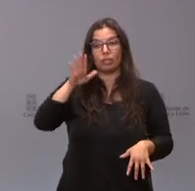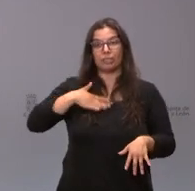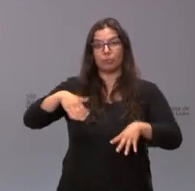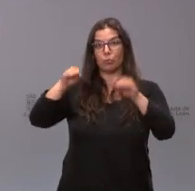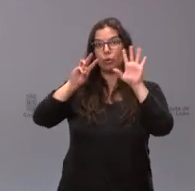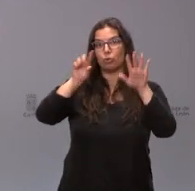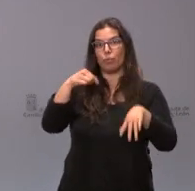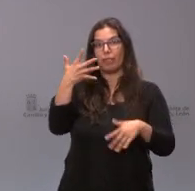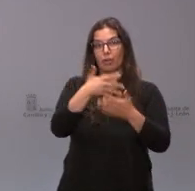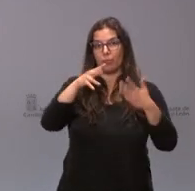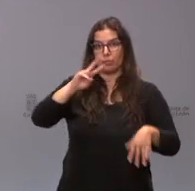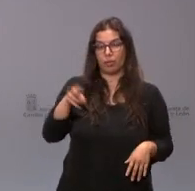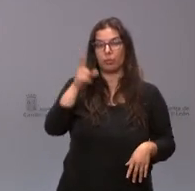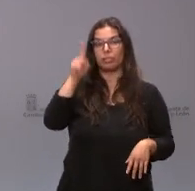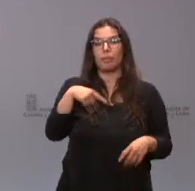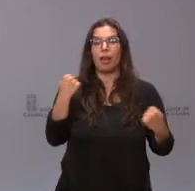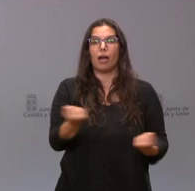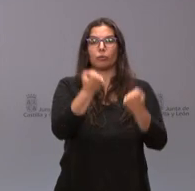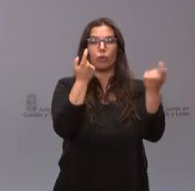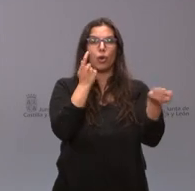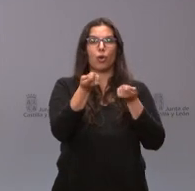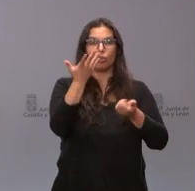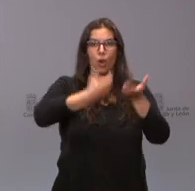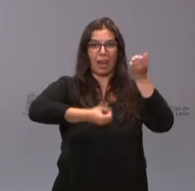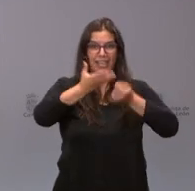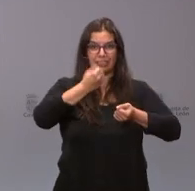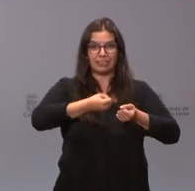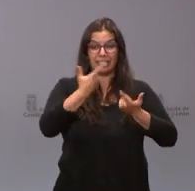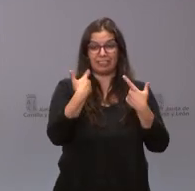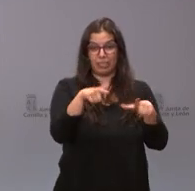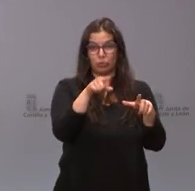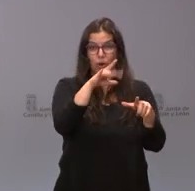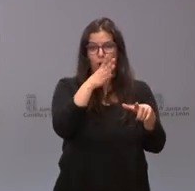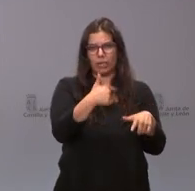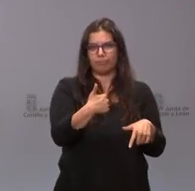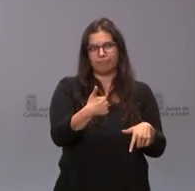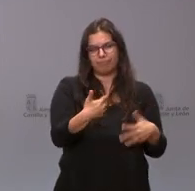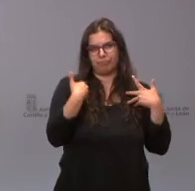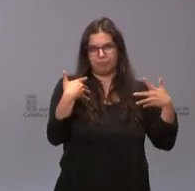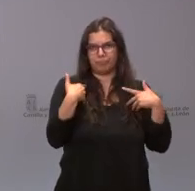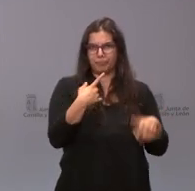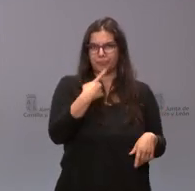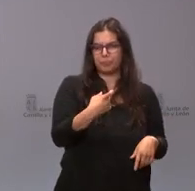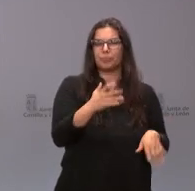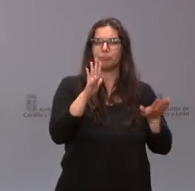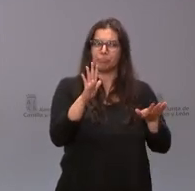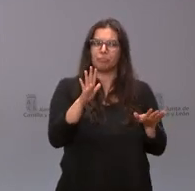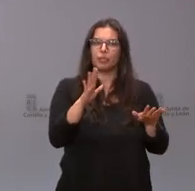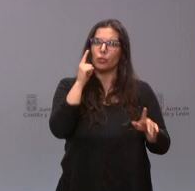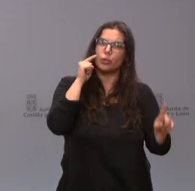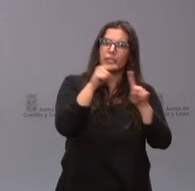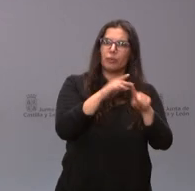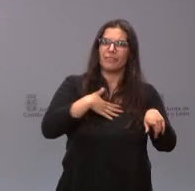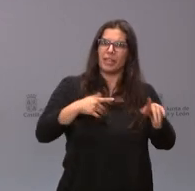y para actuaciones de control lechero de un sector que está pasando dificultades, pero que tiene como objetivo